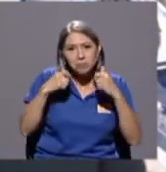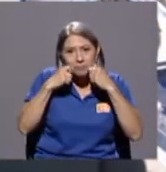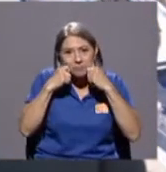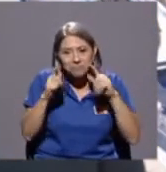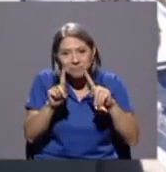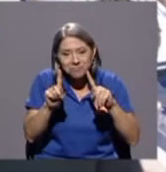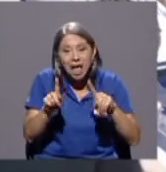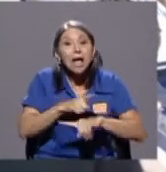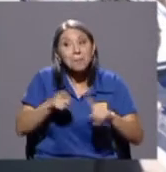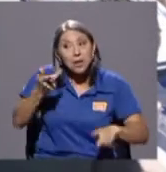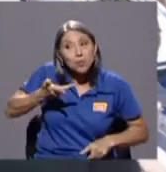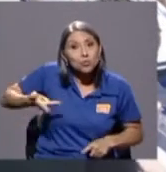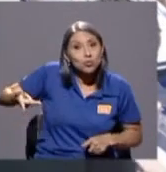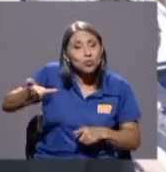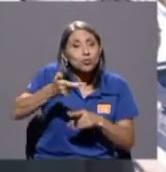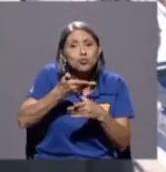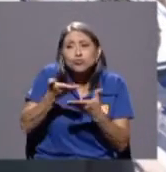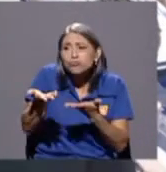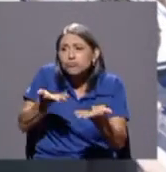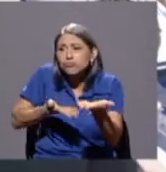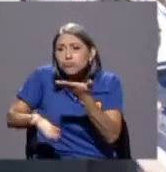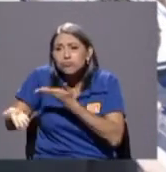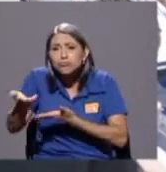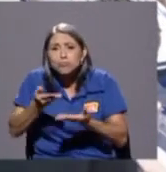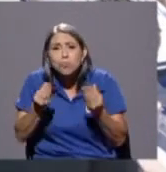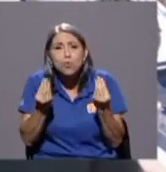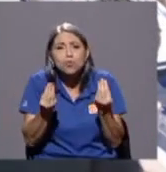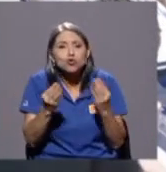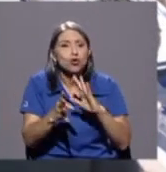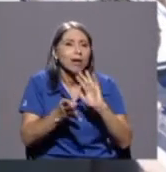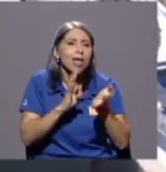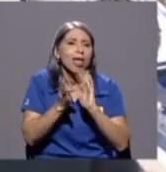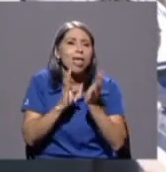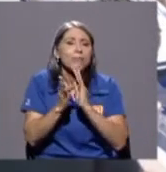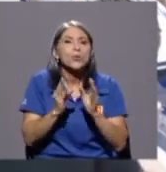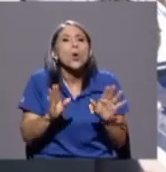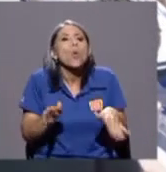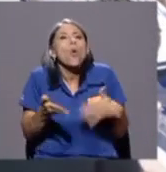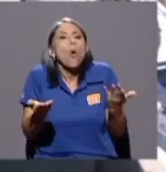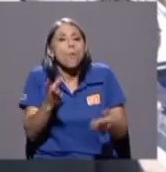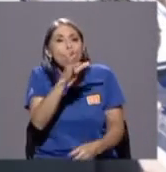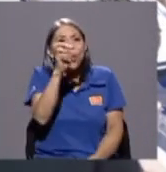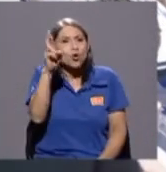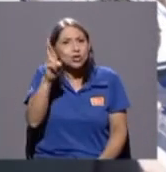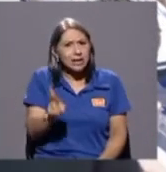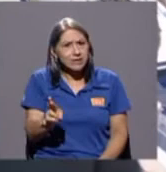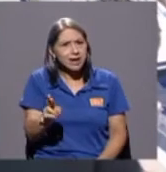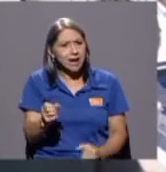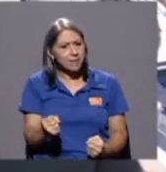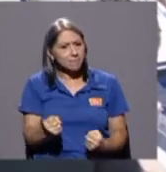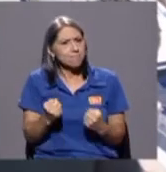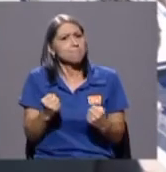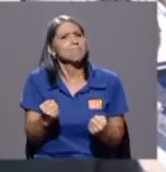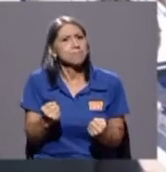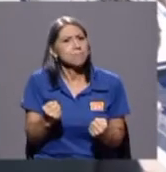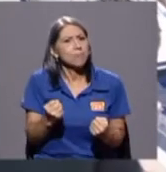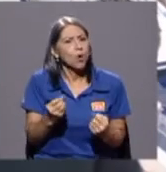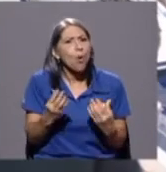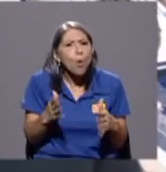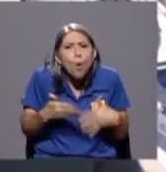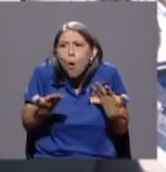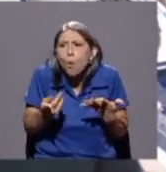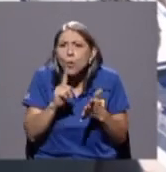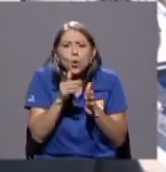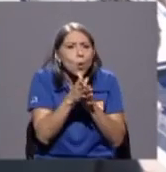como Costa Rica que es un país que tiene un gran potencial no estaba aprovechando todo lo que